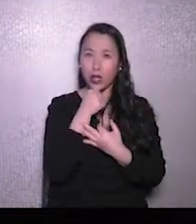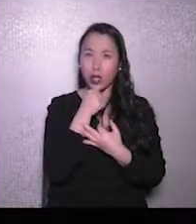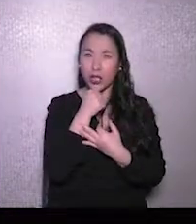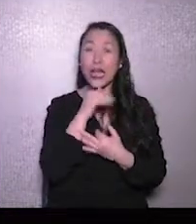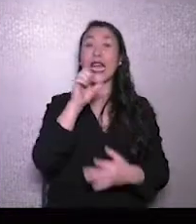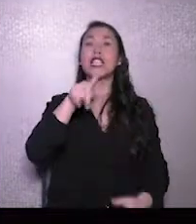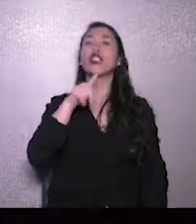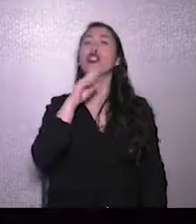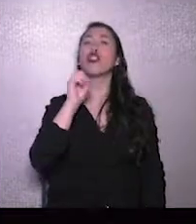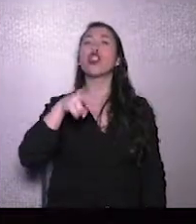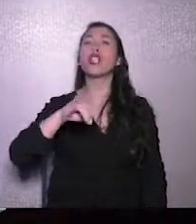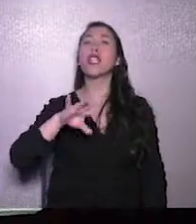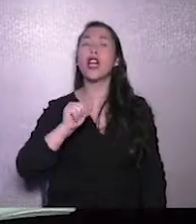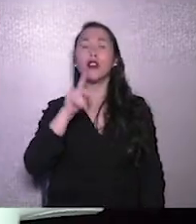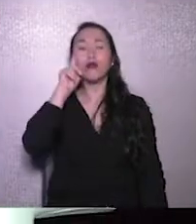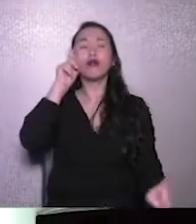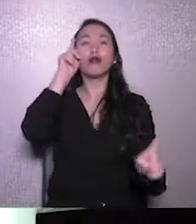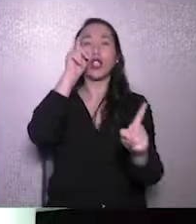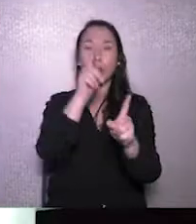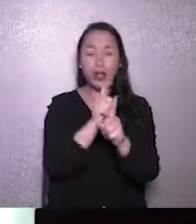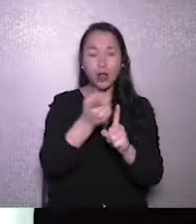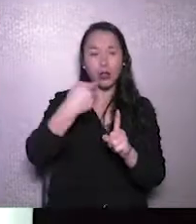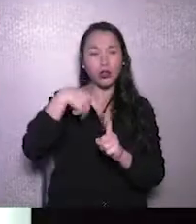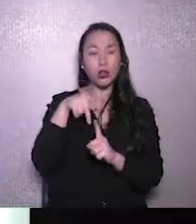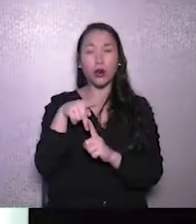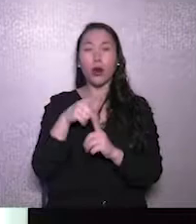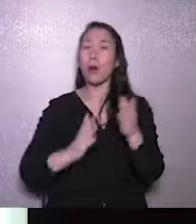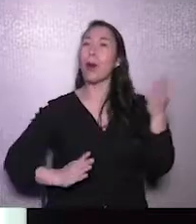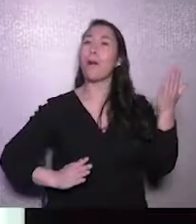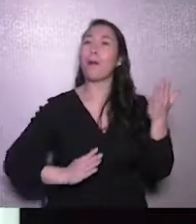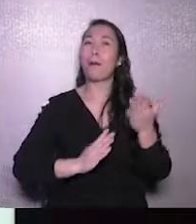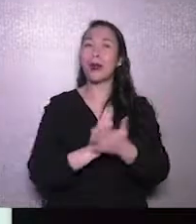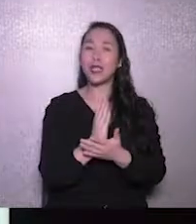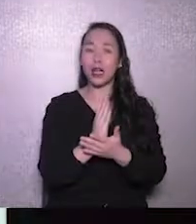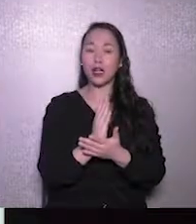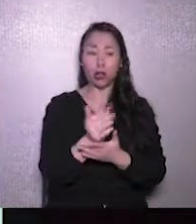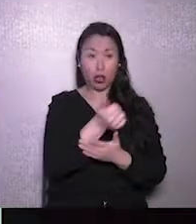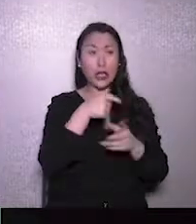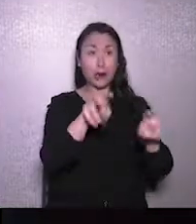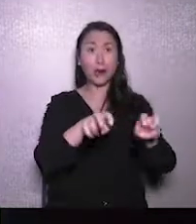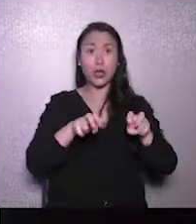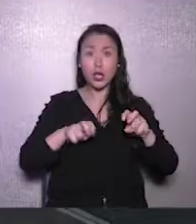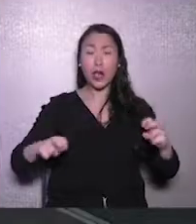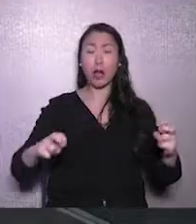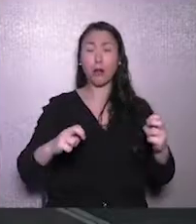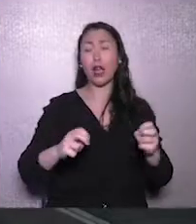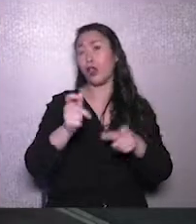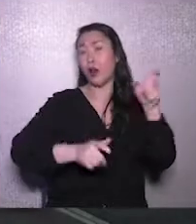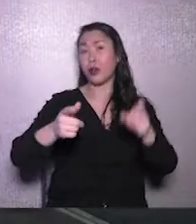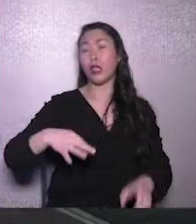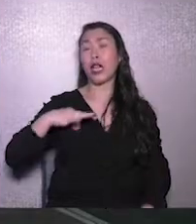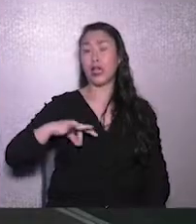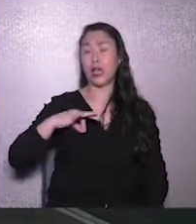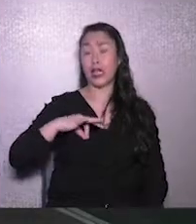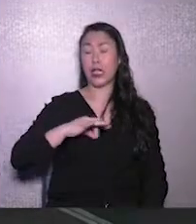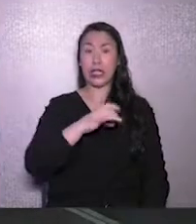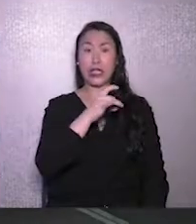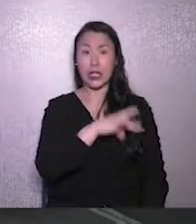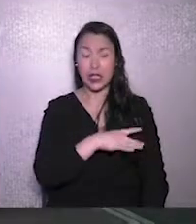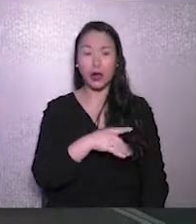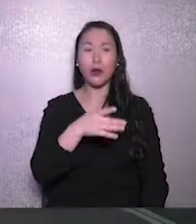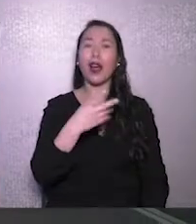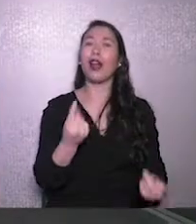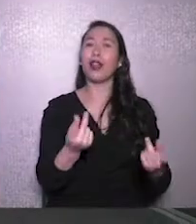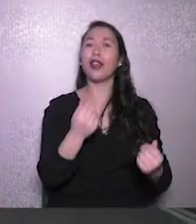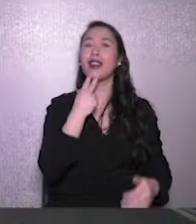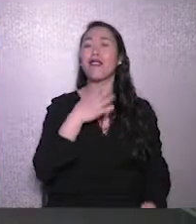Estonia nos lleva a una meta que nos permite que finalmente todos los que estamos en esta sala, más todos los ciudadanos de Chile, tengamos una mucho mejor calidad de vida a